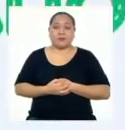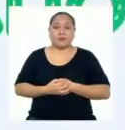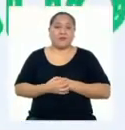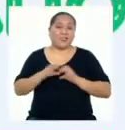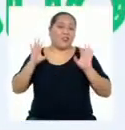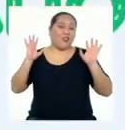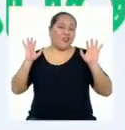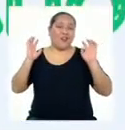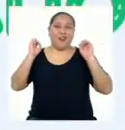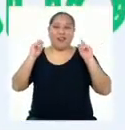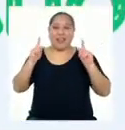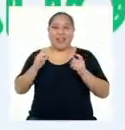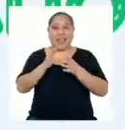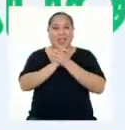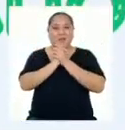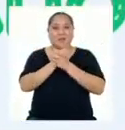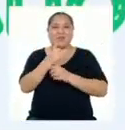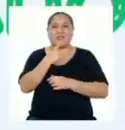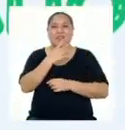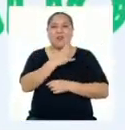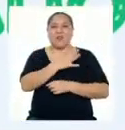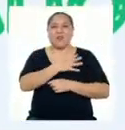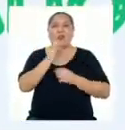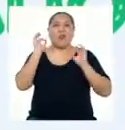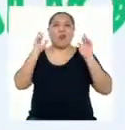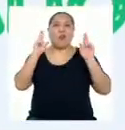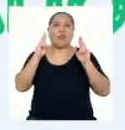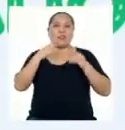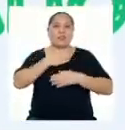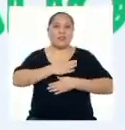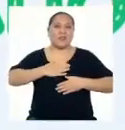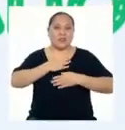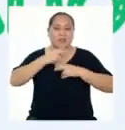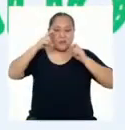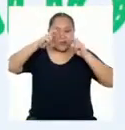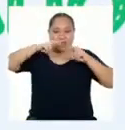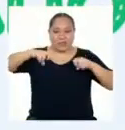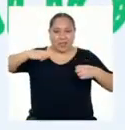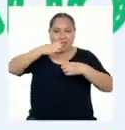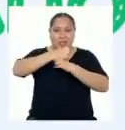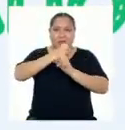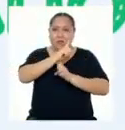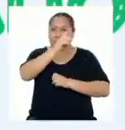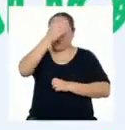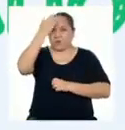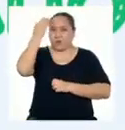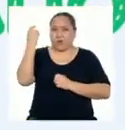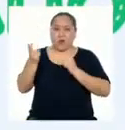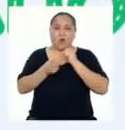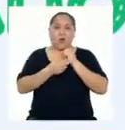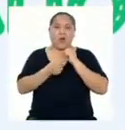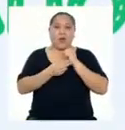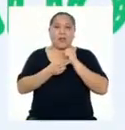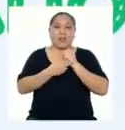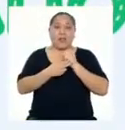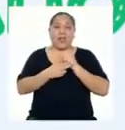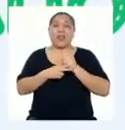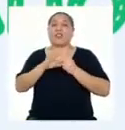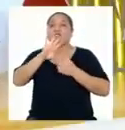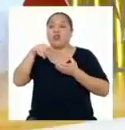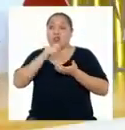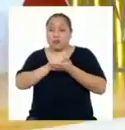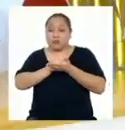Bueno, amigos y amigas de Cuarto, esperamos que se divierten investigando y creando. No olviden guardar su infografía en su portafolio de